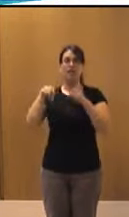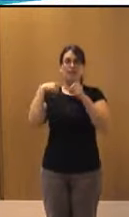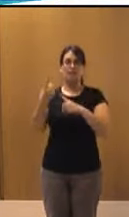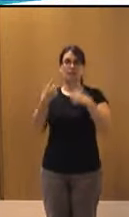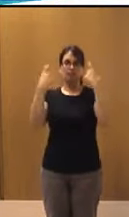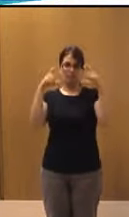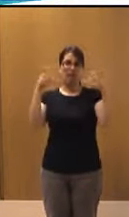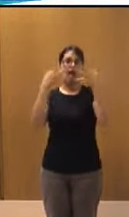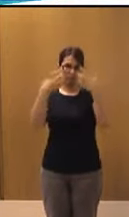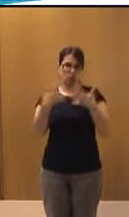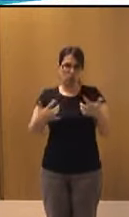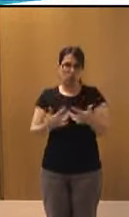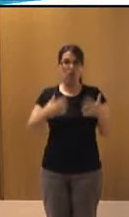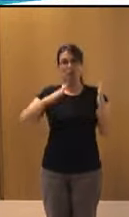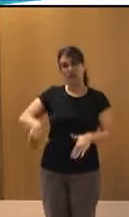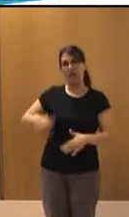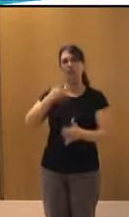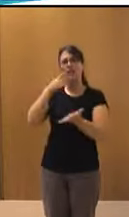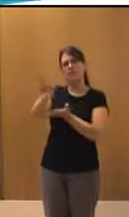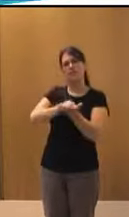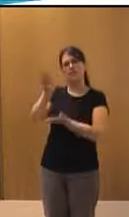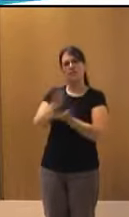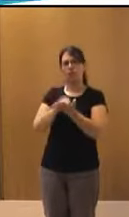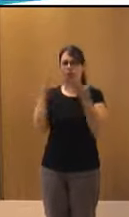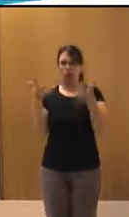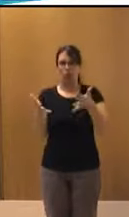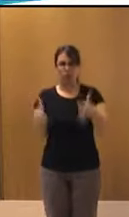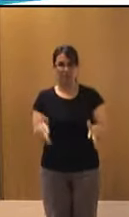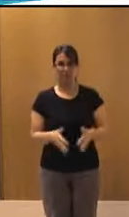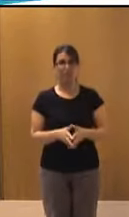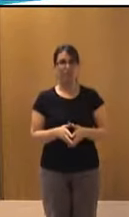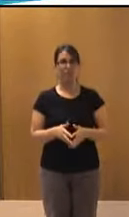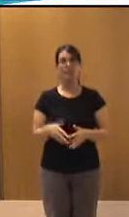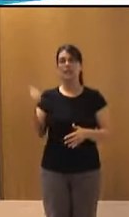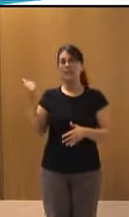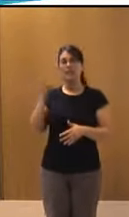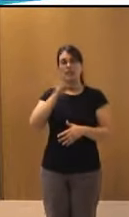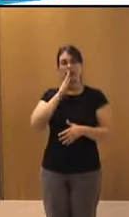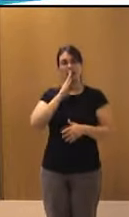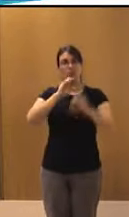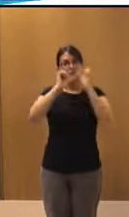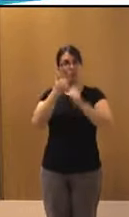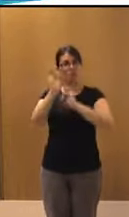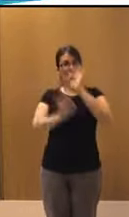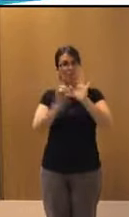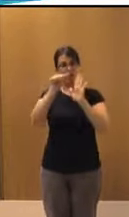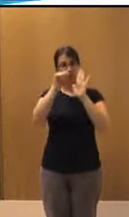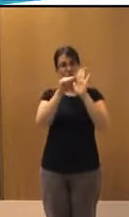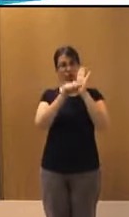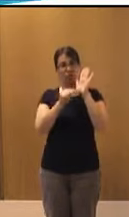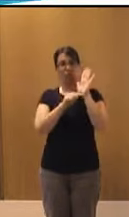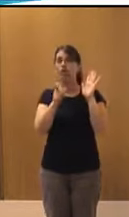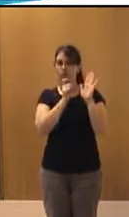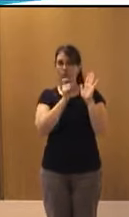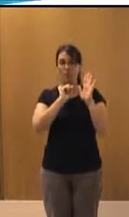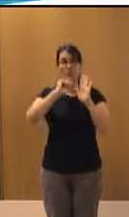artículo y, finalmente, la bibliografía. Ya está. Sobre la estructura que os comentaba, en la primera parte se aborda